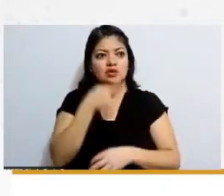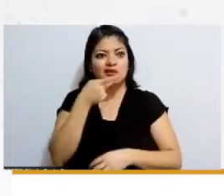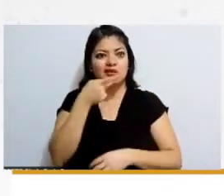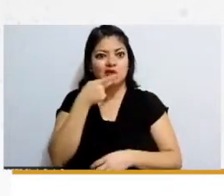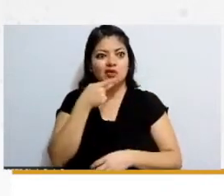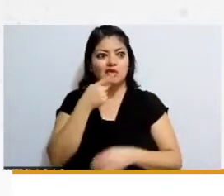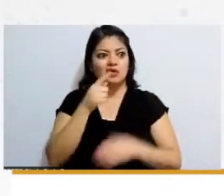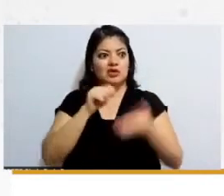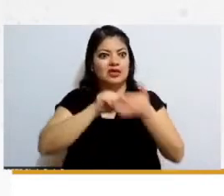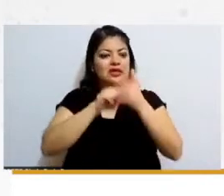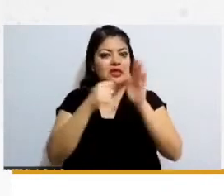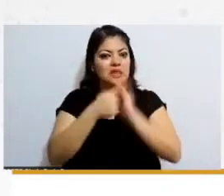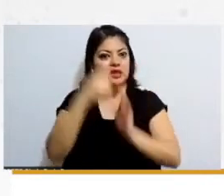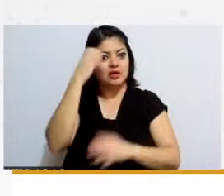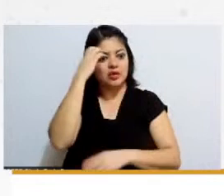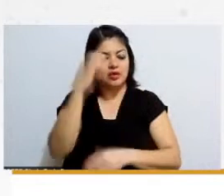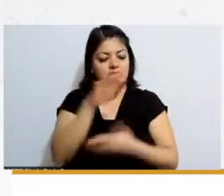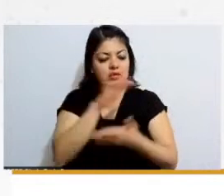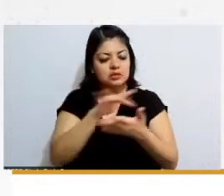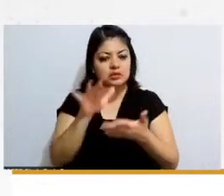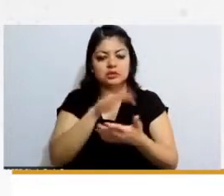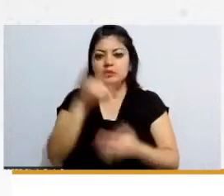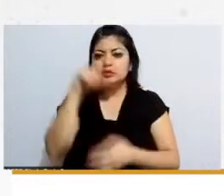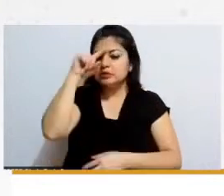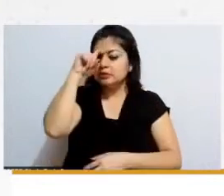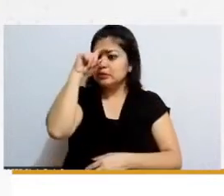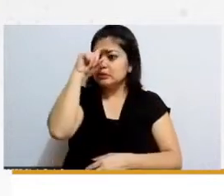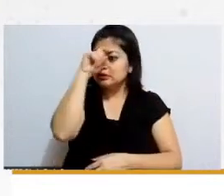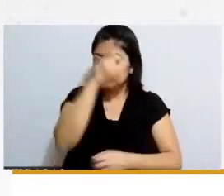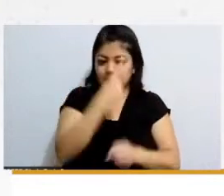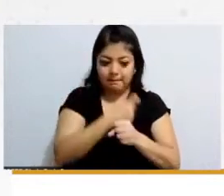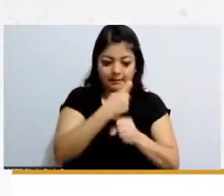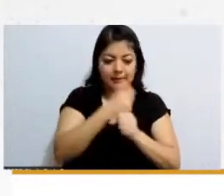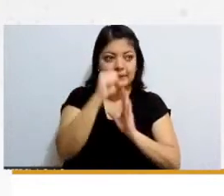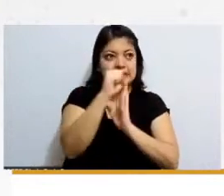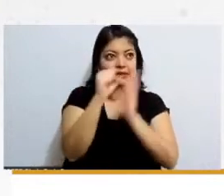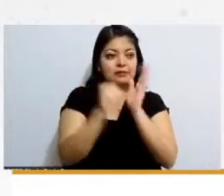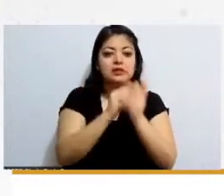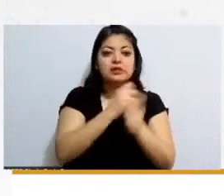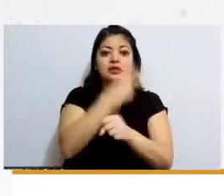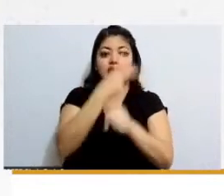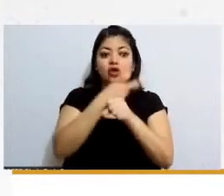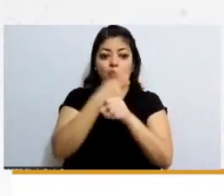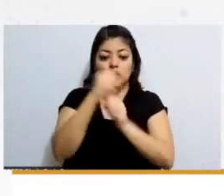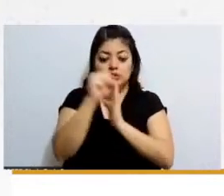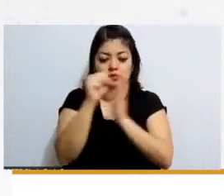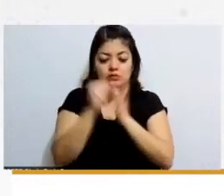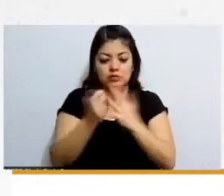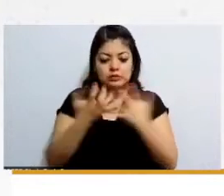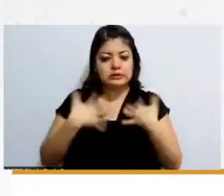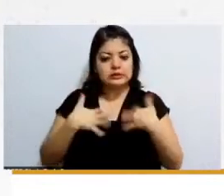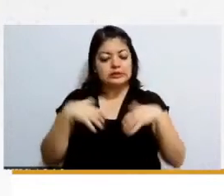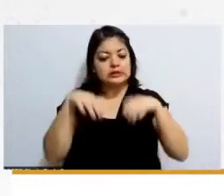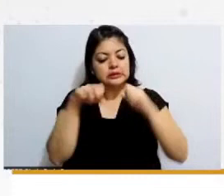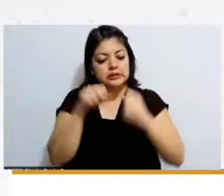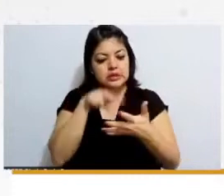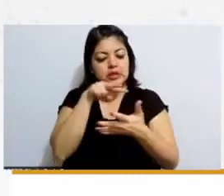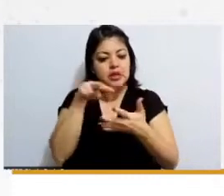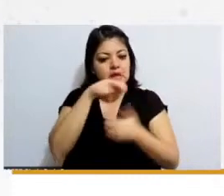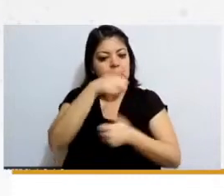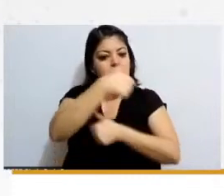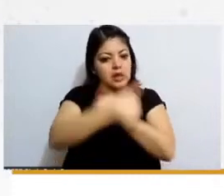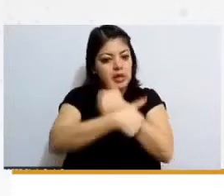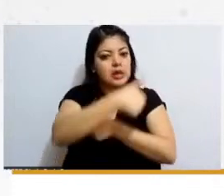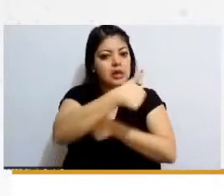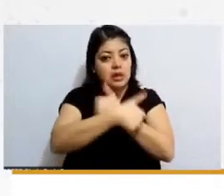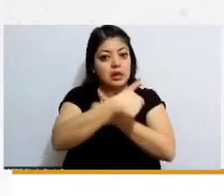el querer comprender en un primer semestre en un segundo semestre para mí se me dificultaba y yo decía en verdad toda